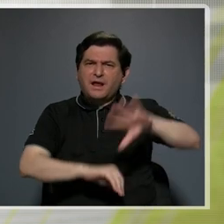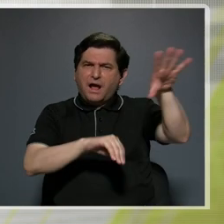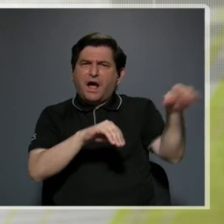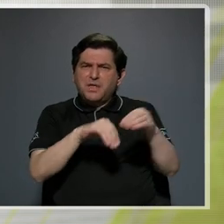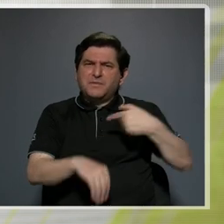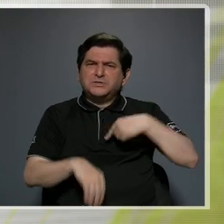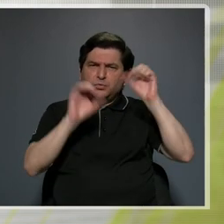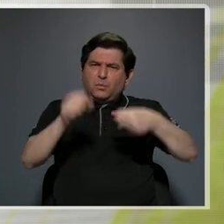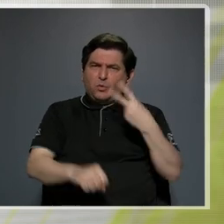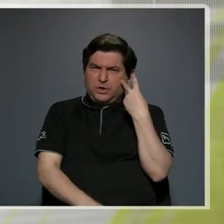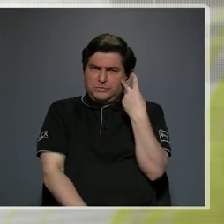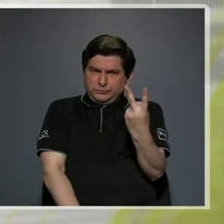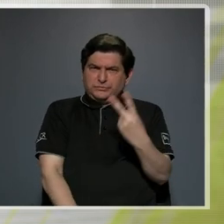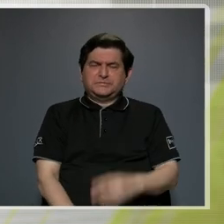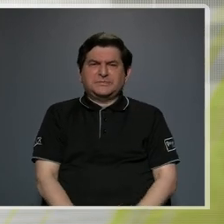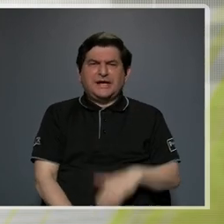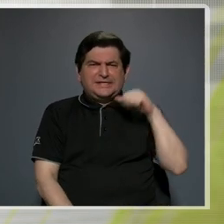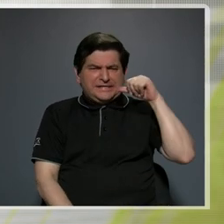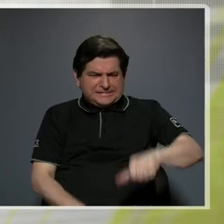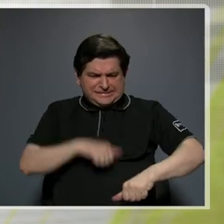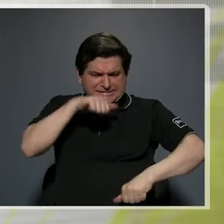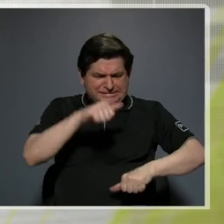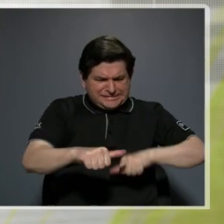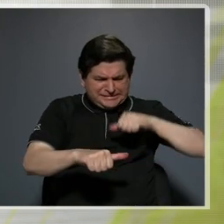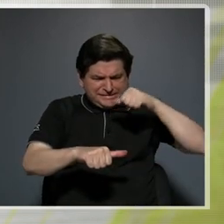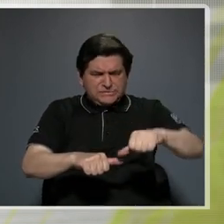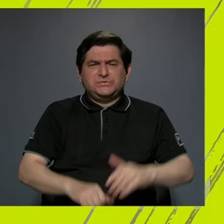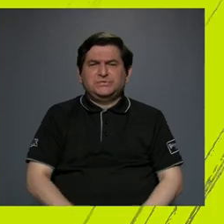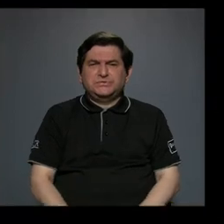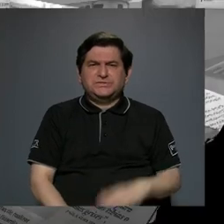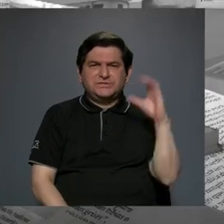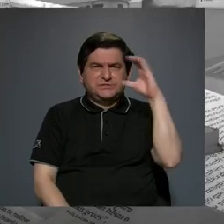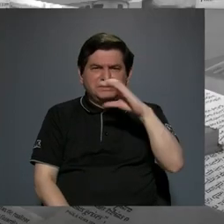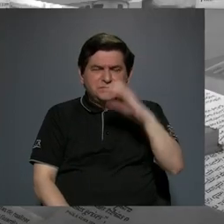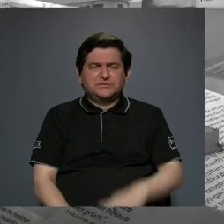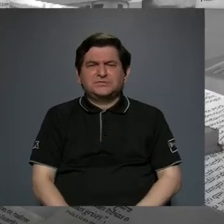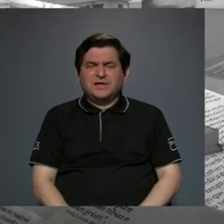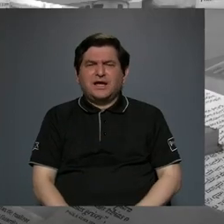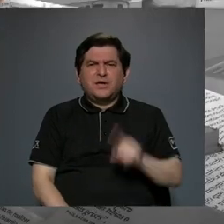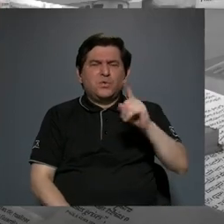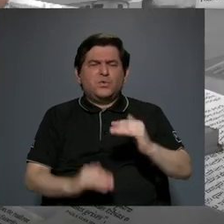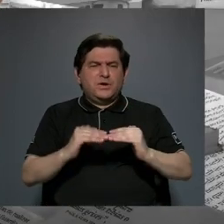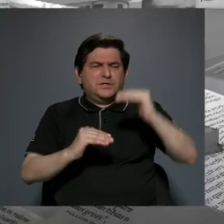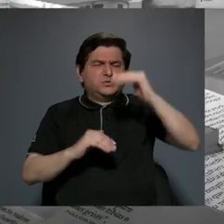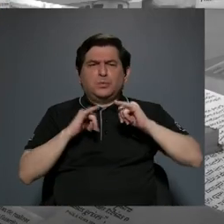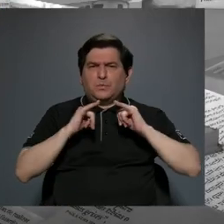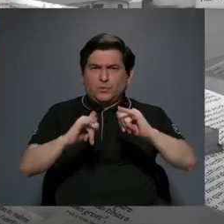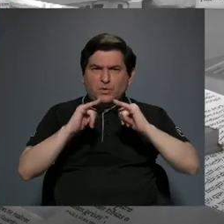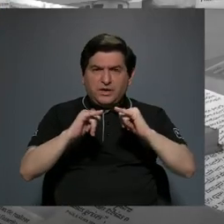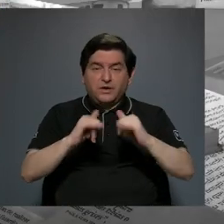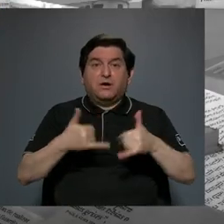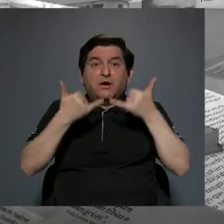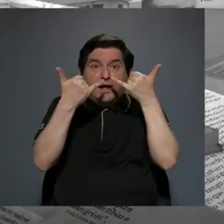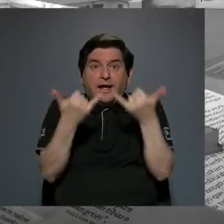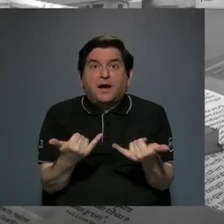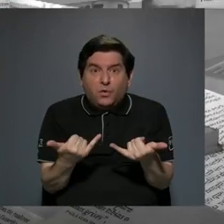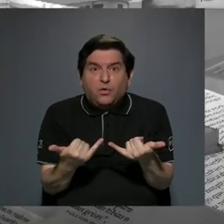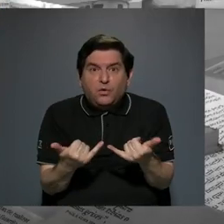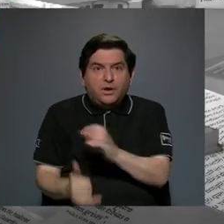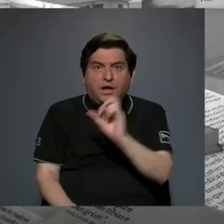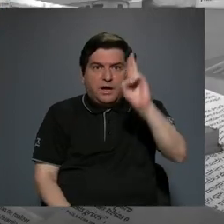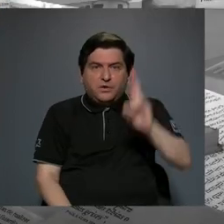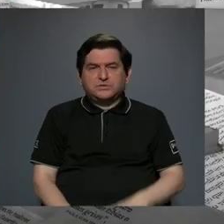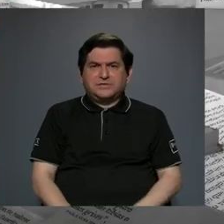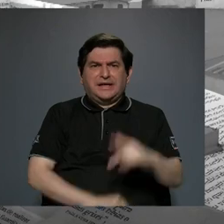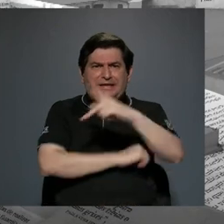eso, uno puede ver la gran lucha para buscar una mayor igualdad. Bueno, en este momento estamos en que Costa